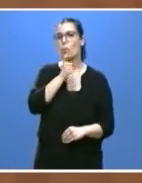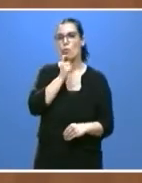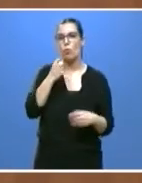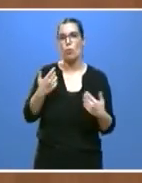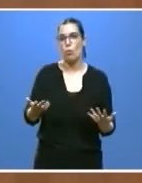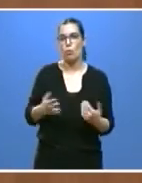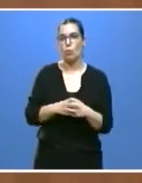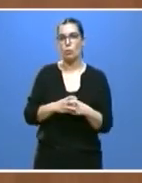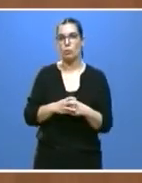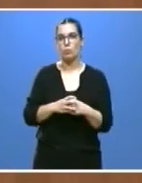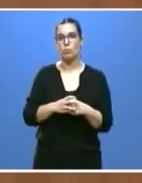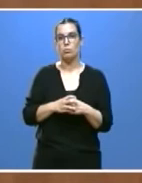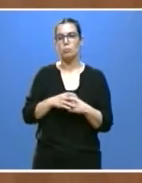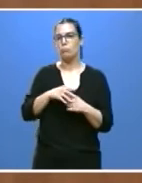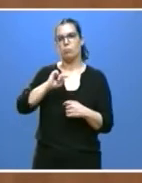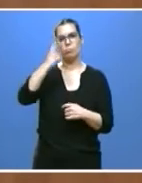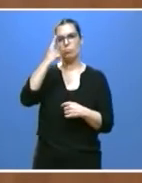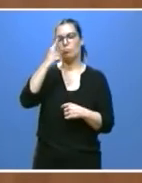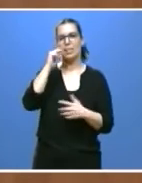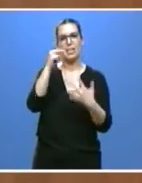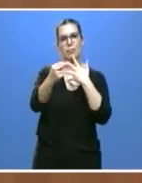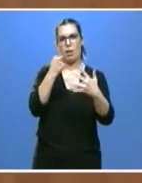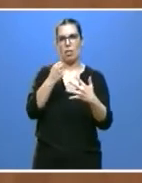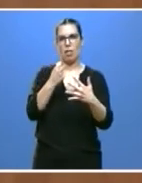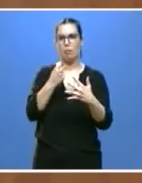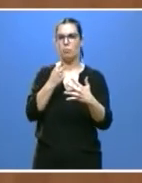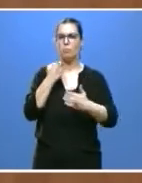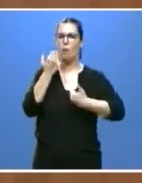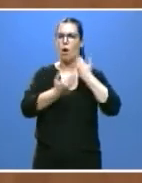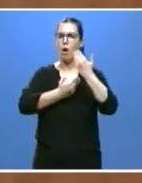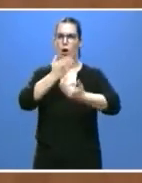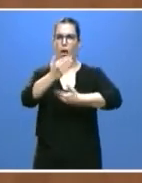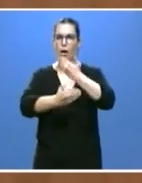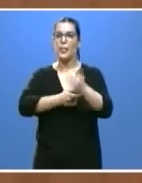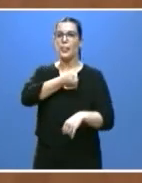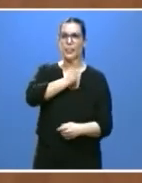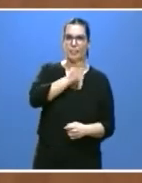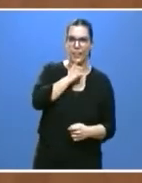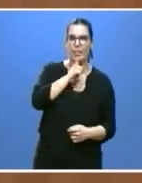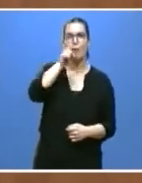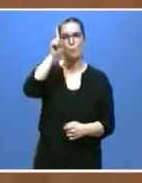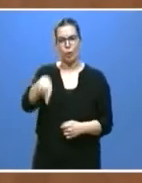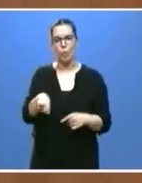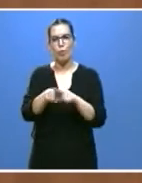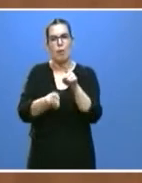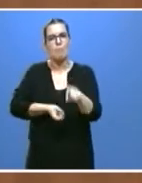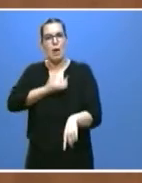de la transparencia, avanzando por ese camino difícil, pero también apasionante.